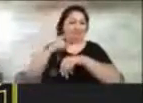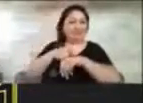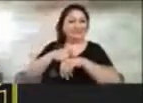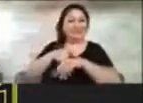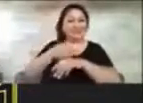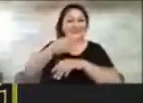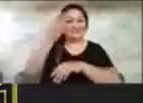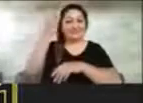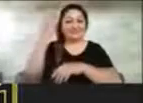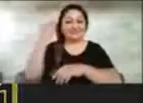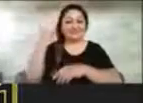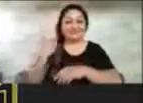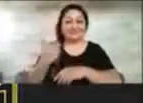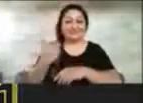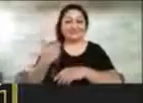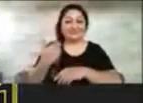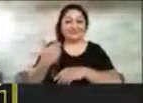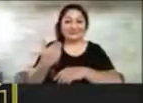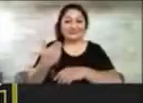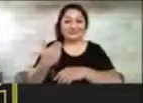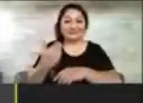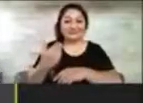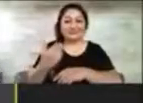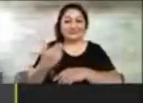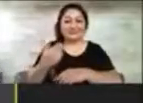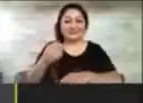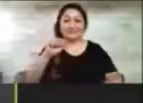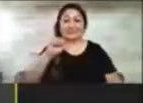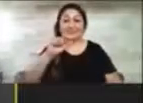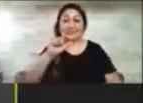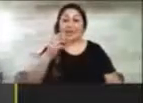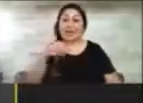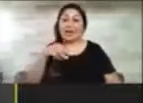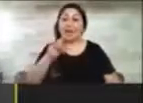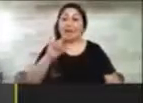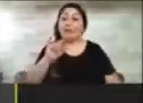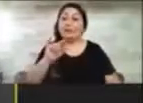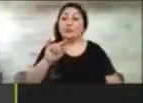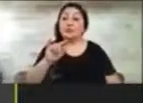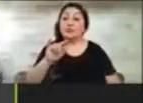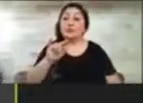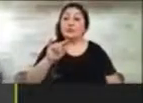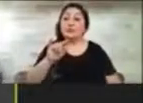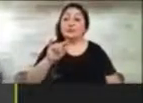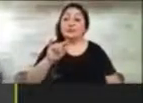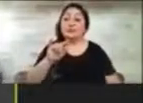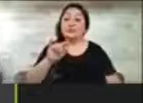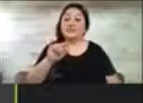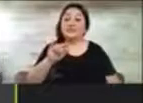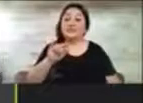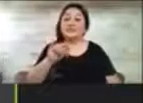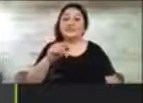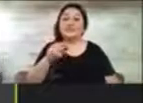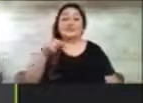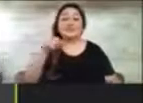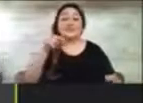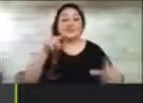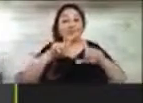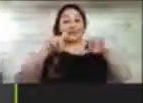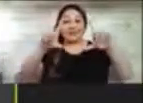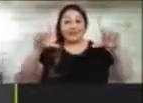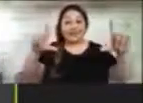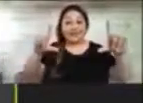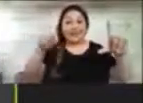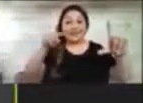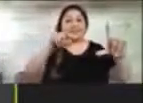Almu, donde teníamos un